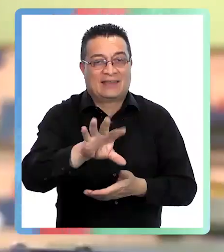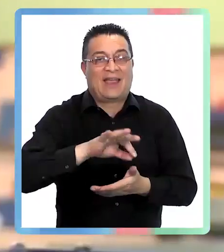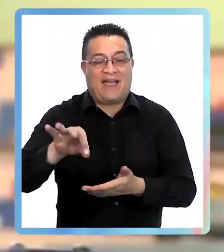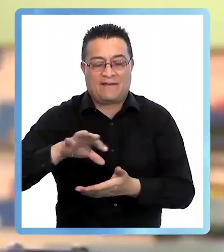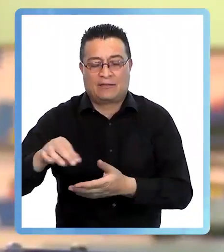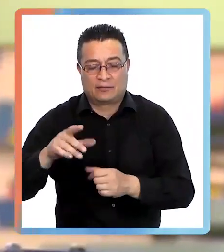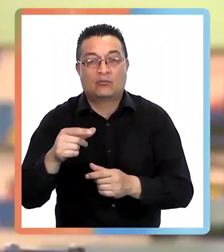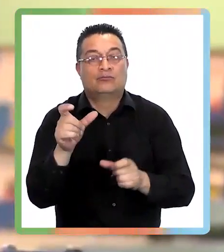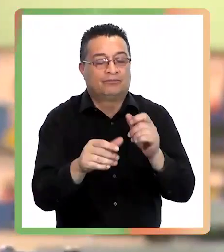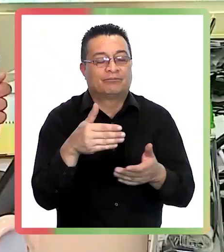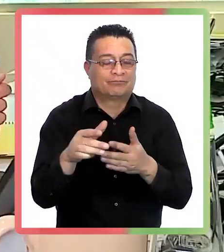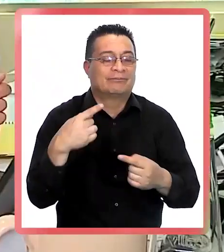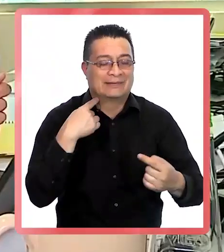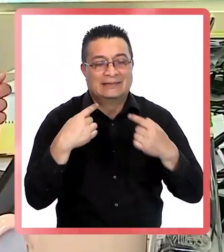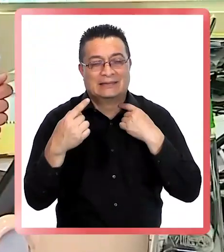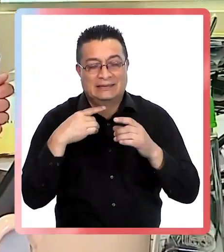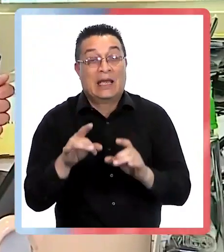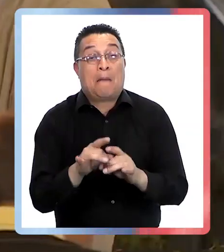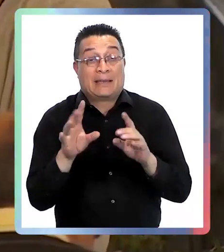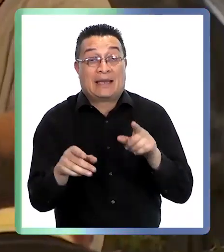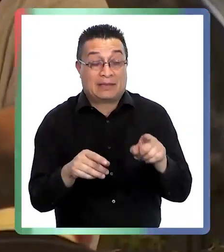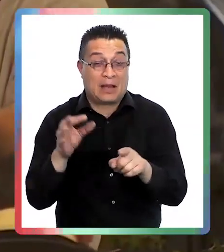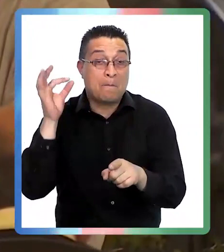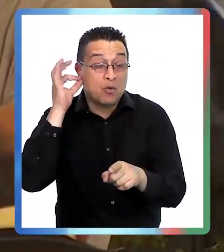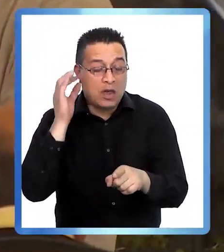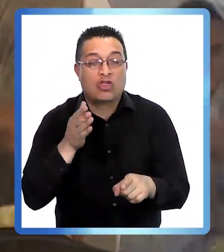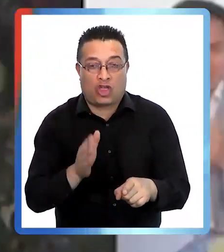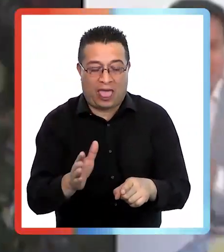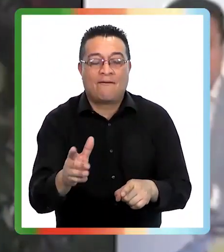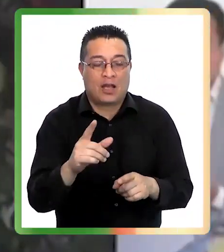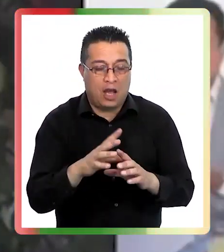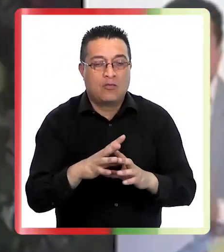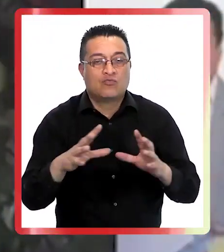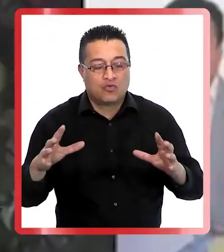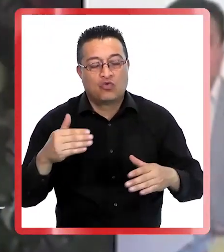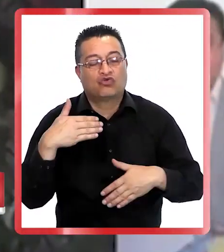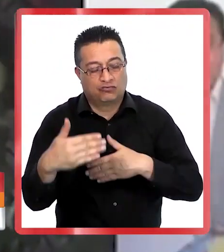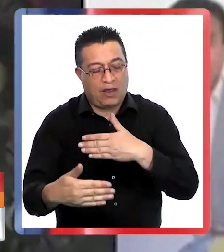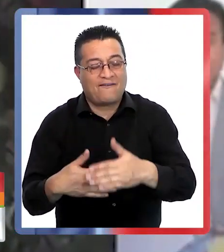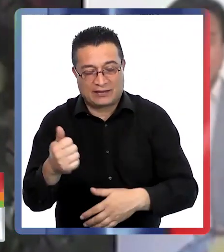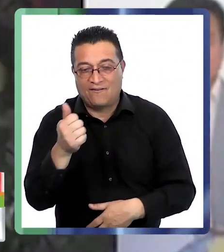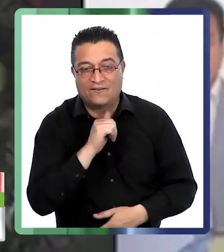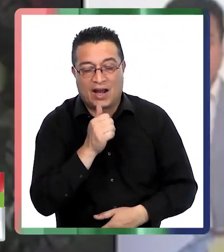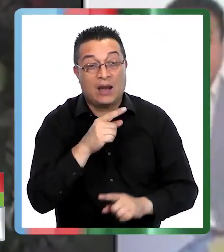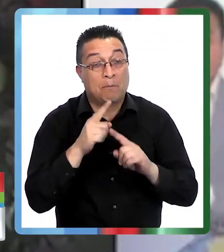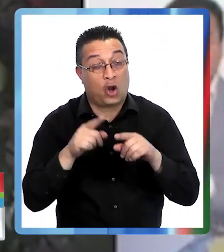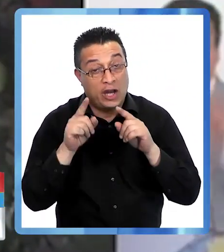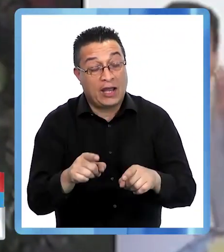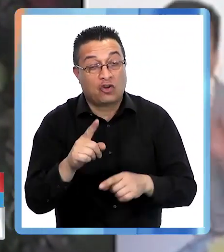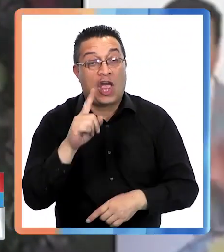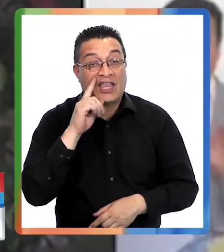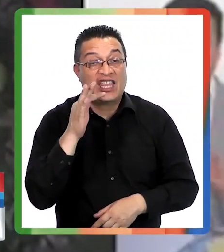particularmente las mujeres todavía tenemos mucho camino que avanzar. Y por eso, el IFE laboral va a tener un foco